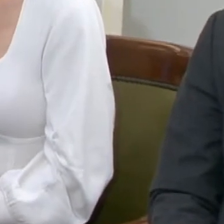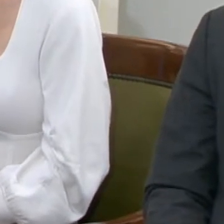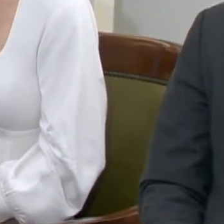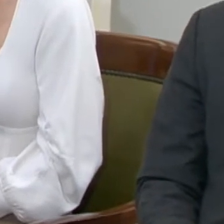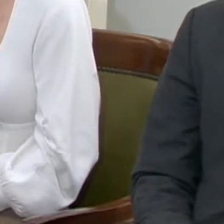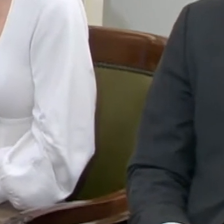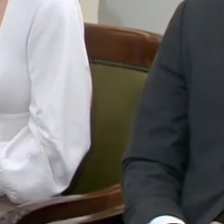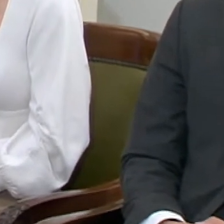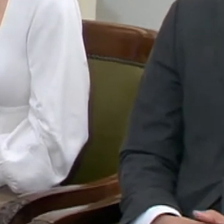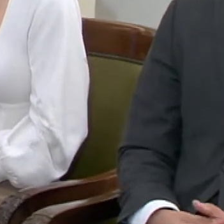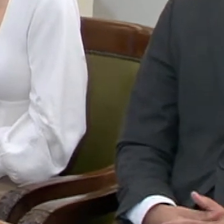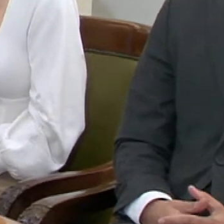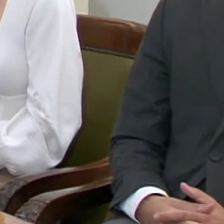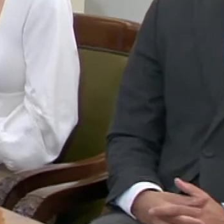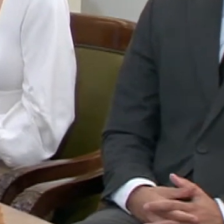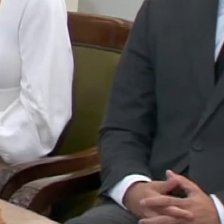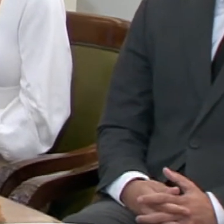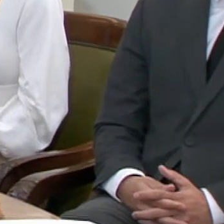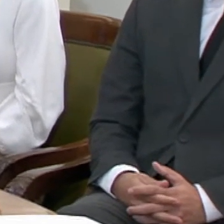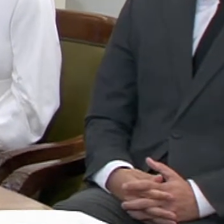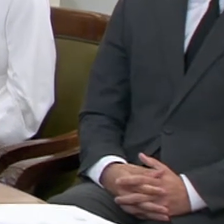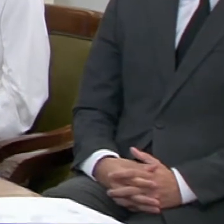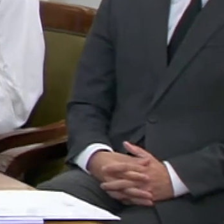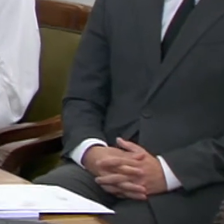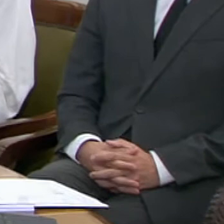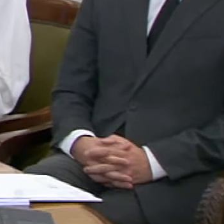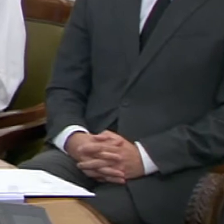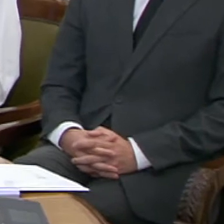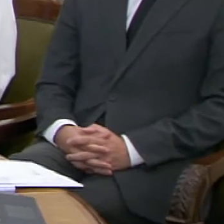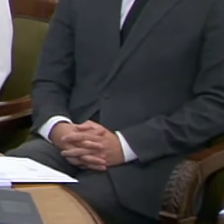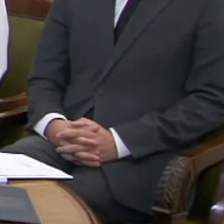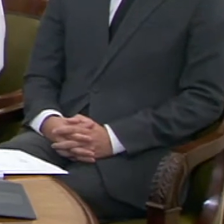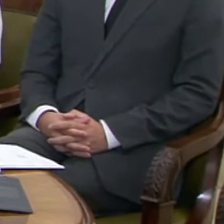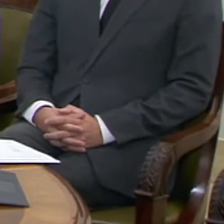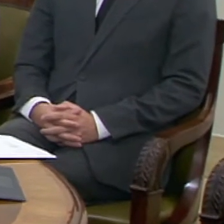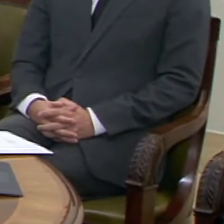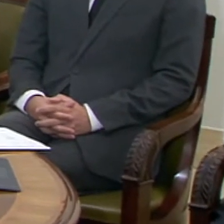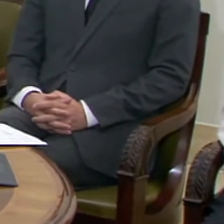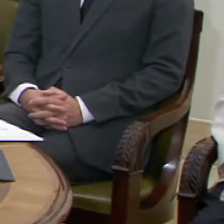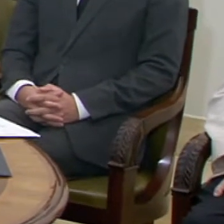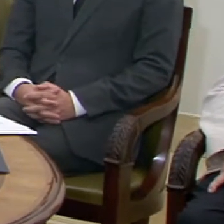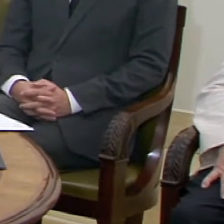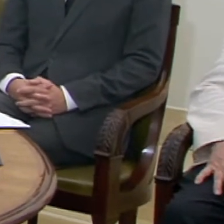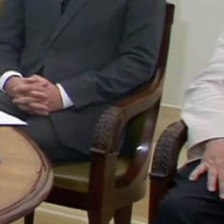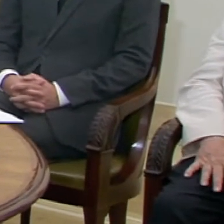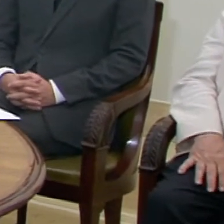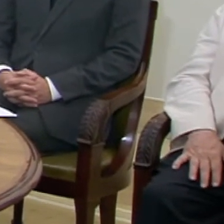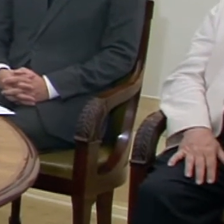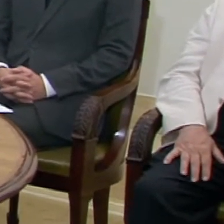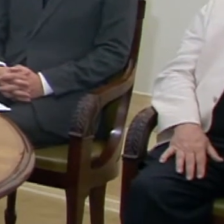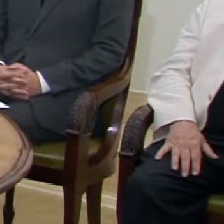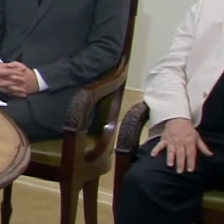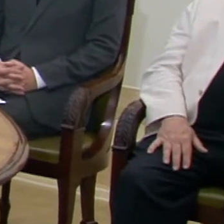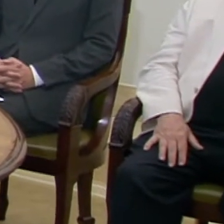de los copagos y así lo hemos hecho efectivo en la Ley de Presupuestos de este año, el 21. Hemos eliminado el copago farmacéutico a los